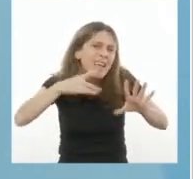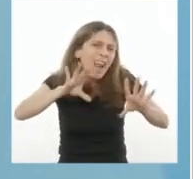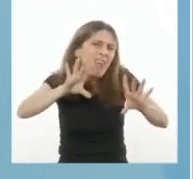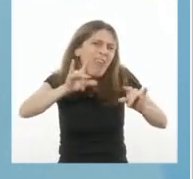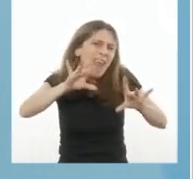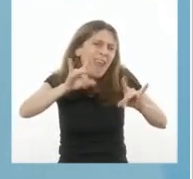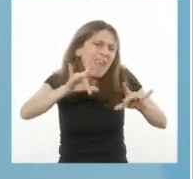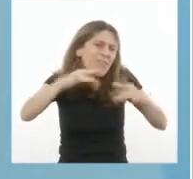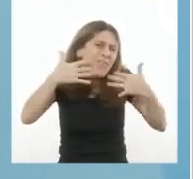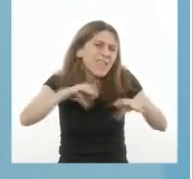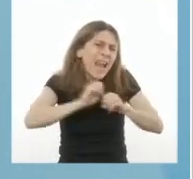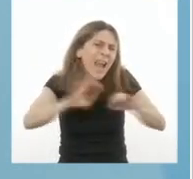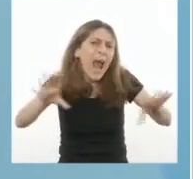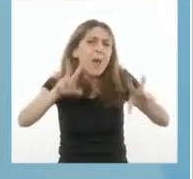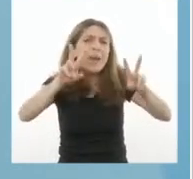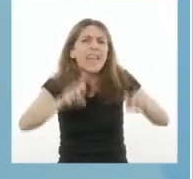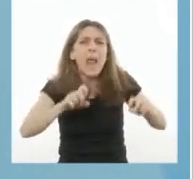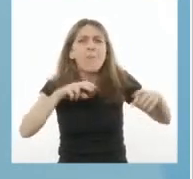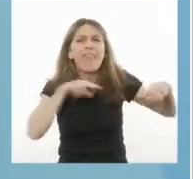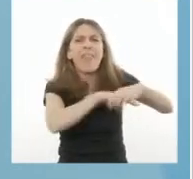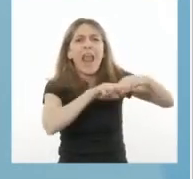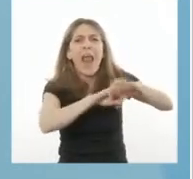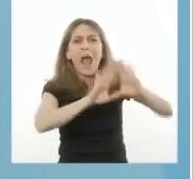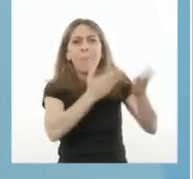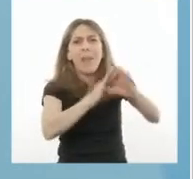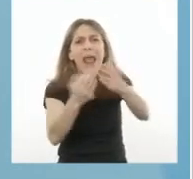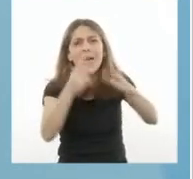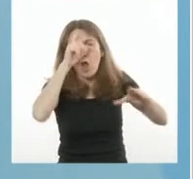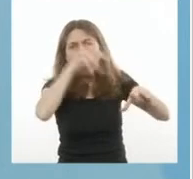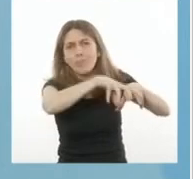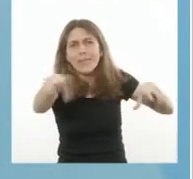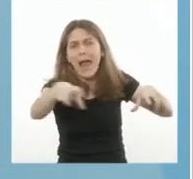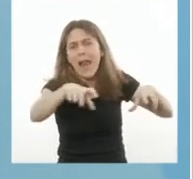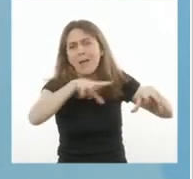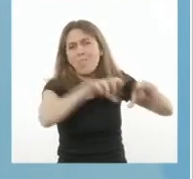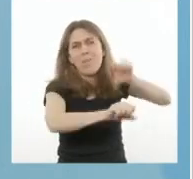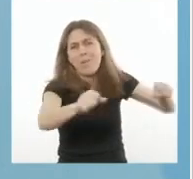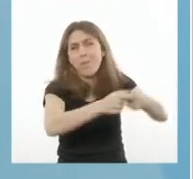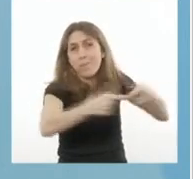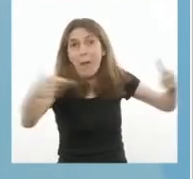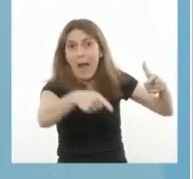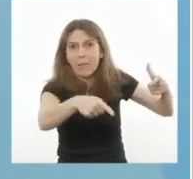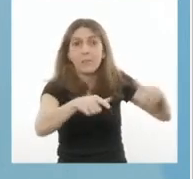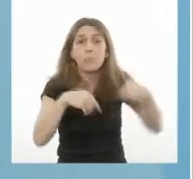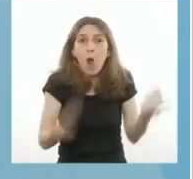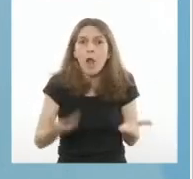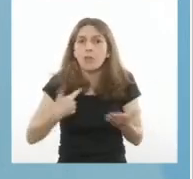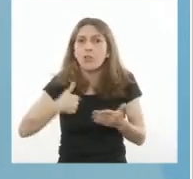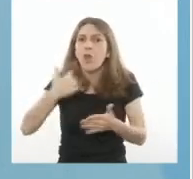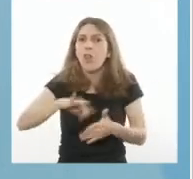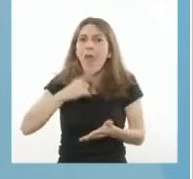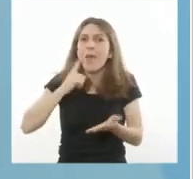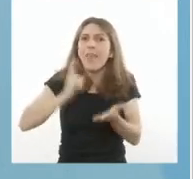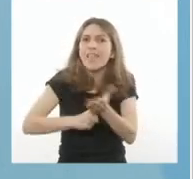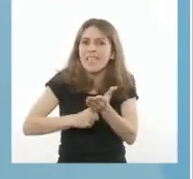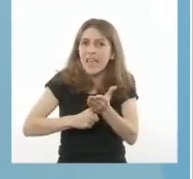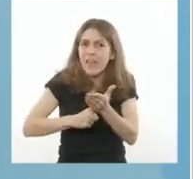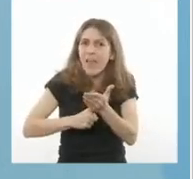ocupación de camas de terapia. Por ello, debemos continuar con las medidas